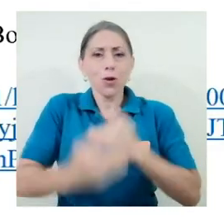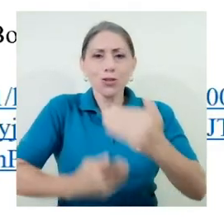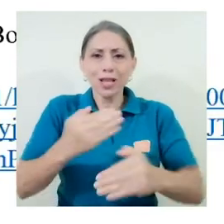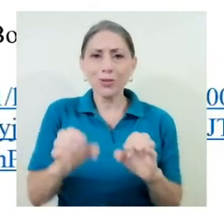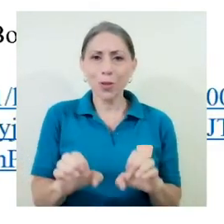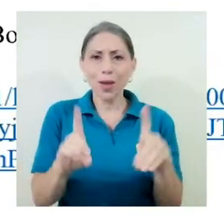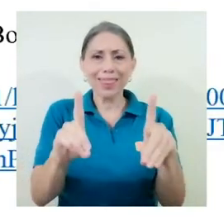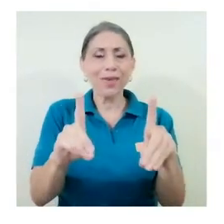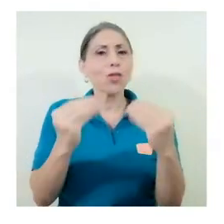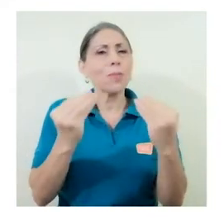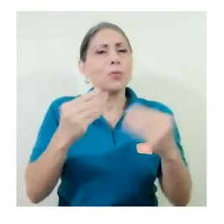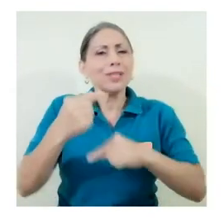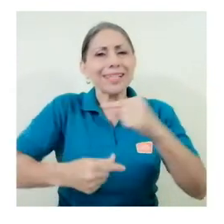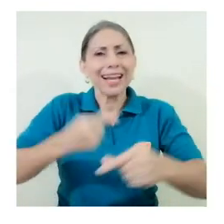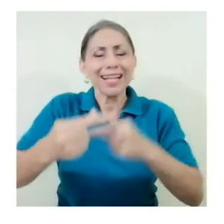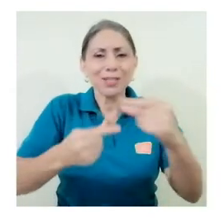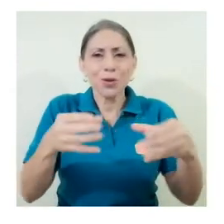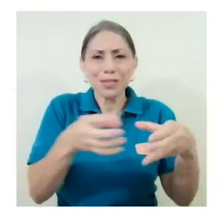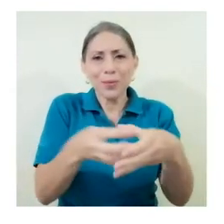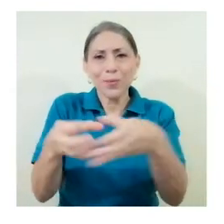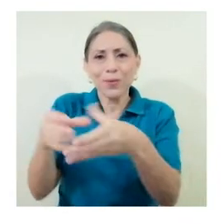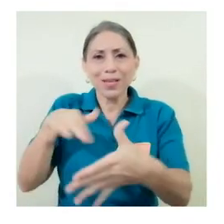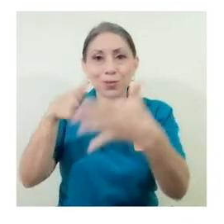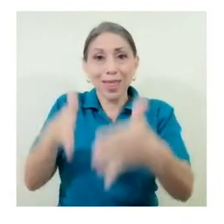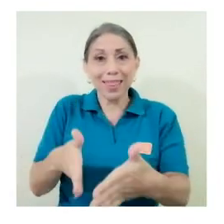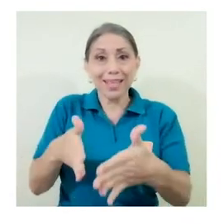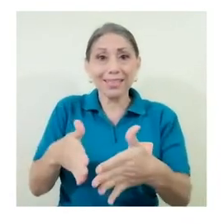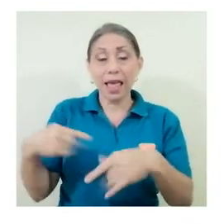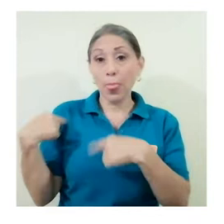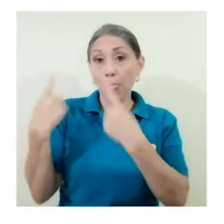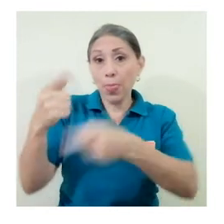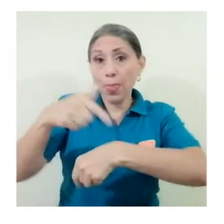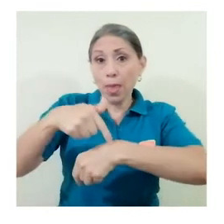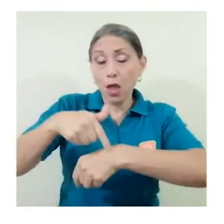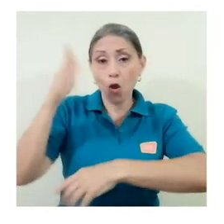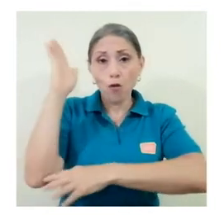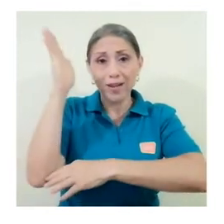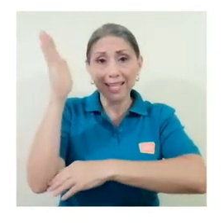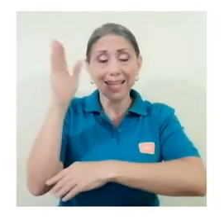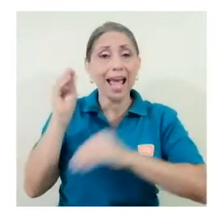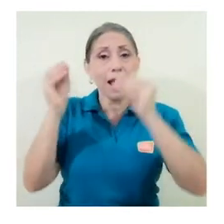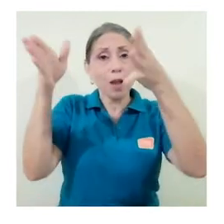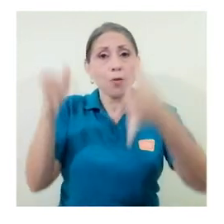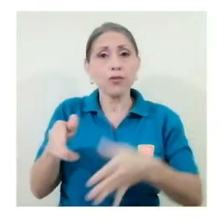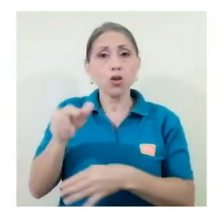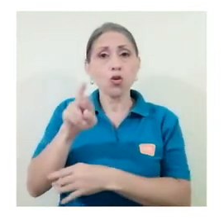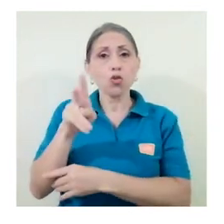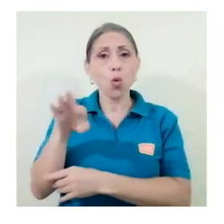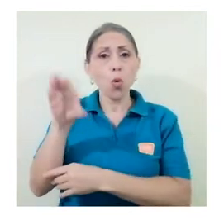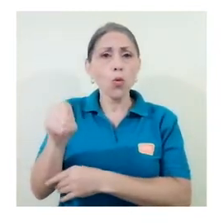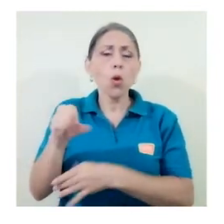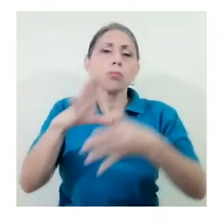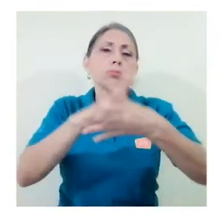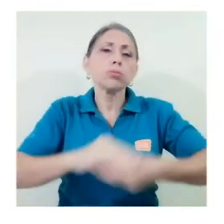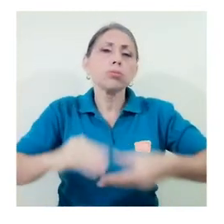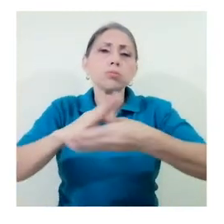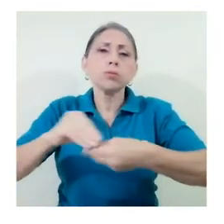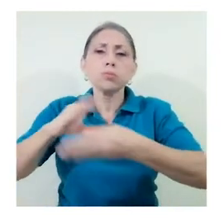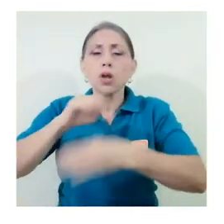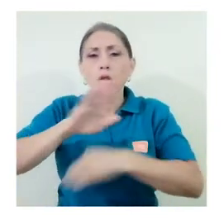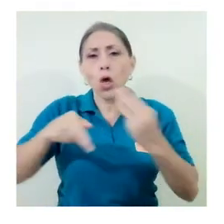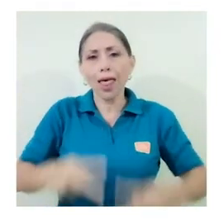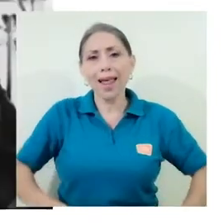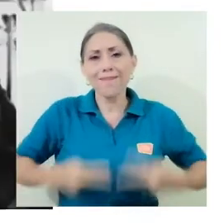estudiantes. Durante la conferencia, el profesor Rubio realizó todo un recorrido por la vida de Carmen Lira, como